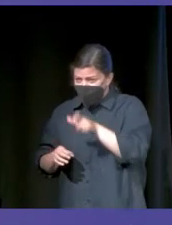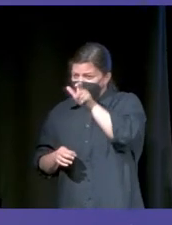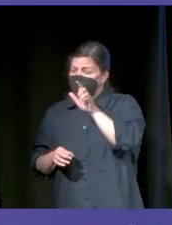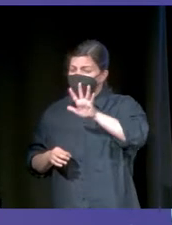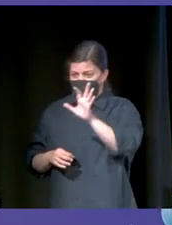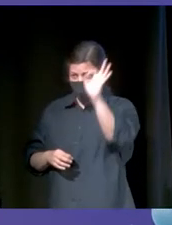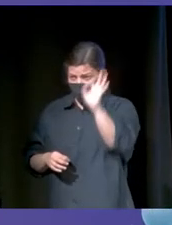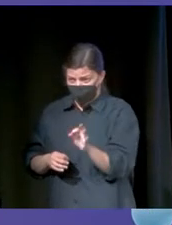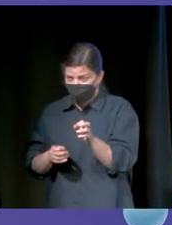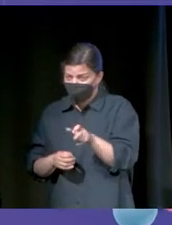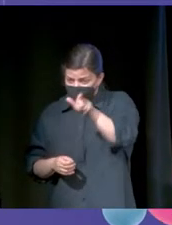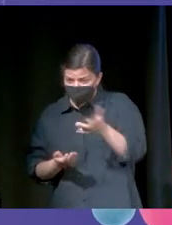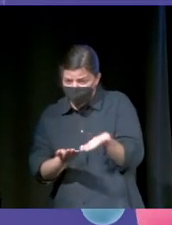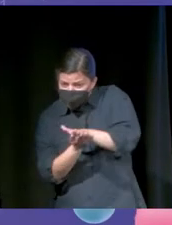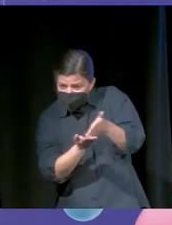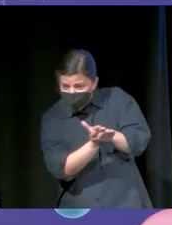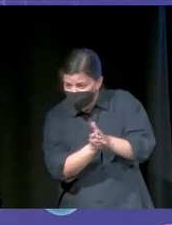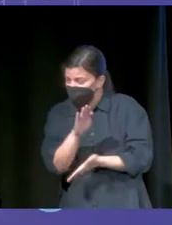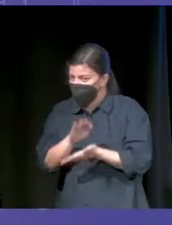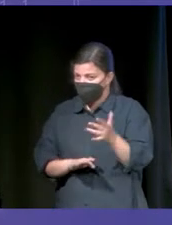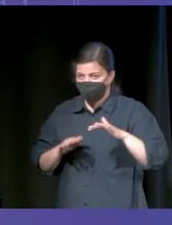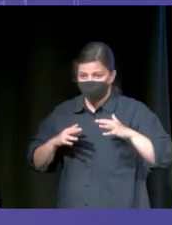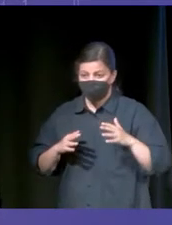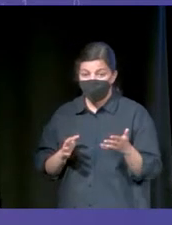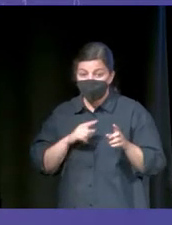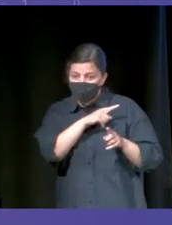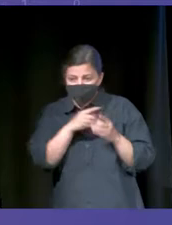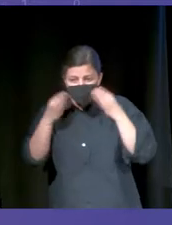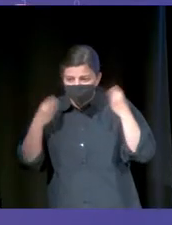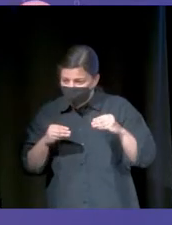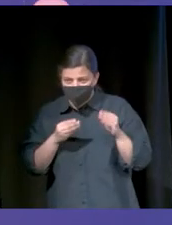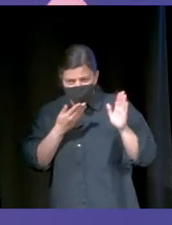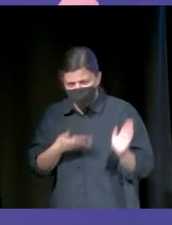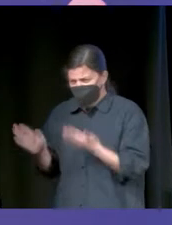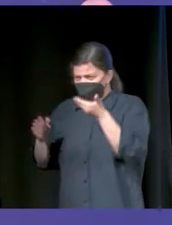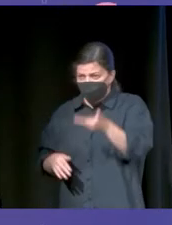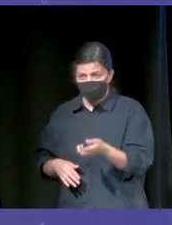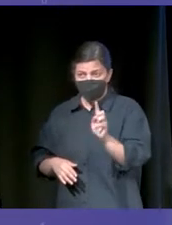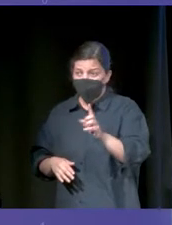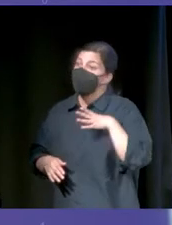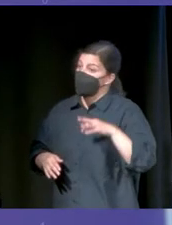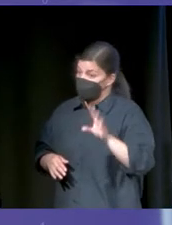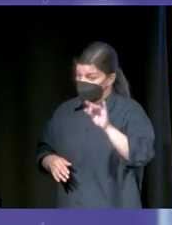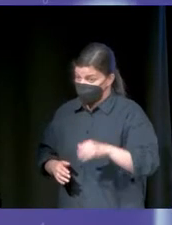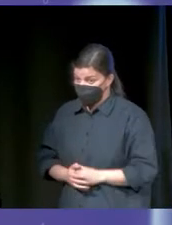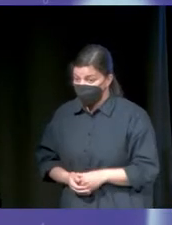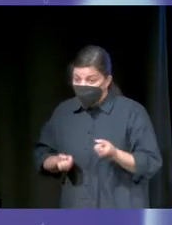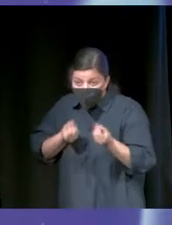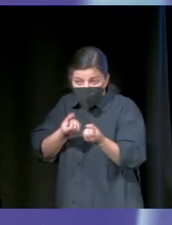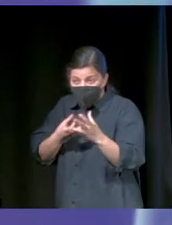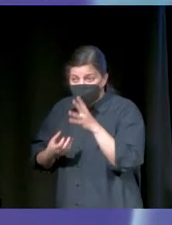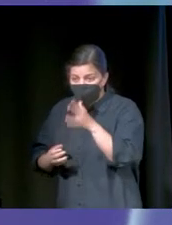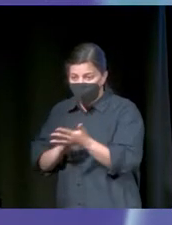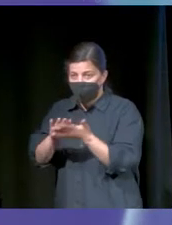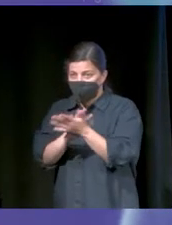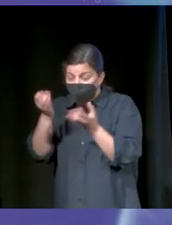Uy, la hora del patio, oíros. Nos contaron muchas cosas de historia, pero esta parte se la saltaron. No era relevante. Pues igual, sí. Y esto lo cuento porque cuando hablamos